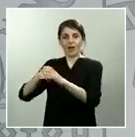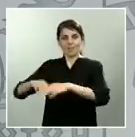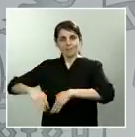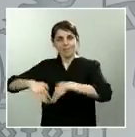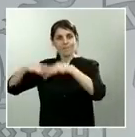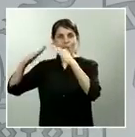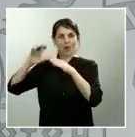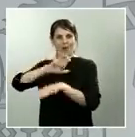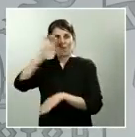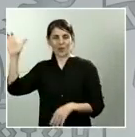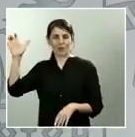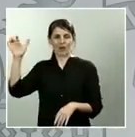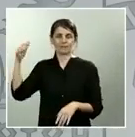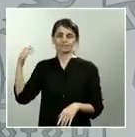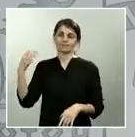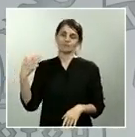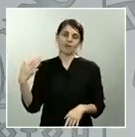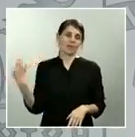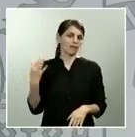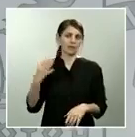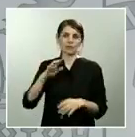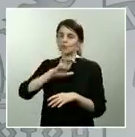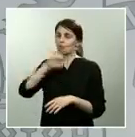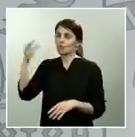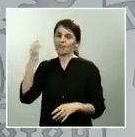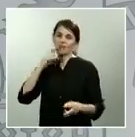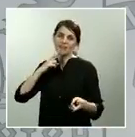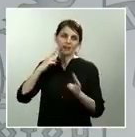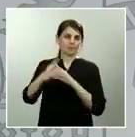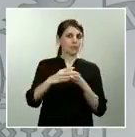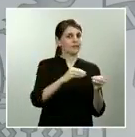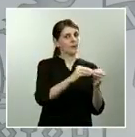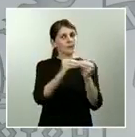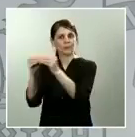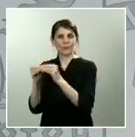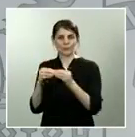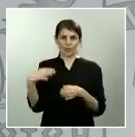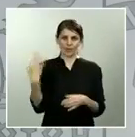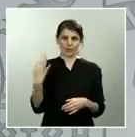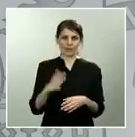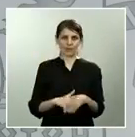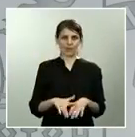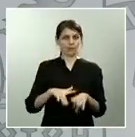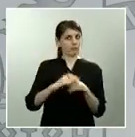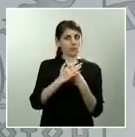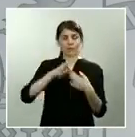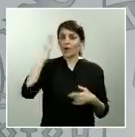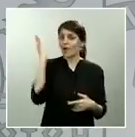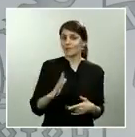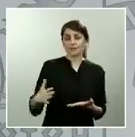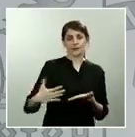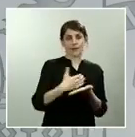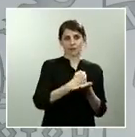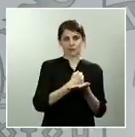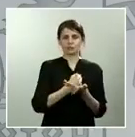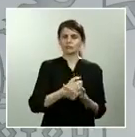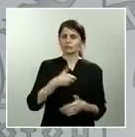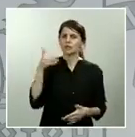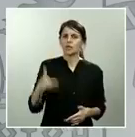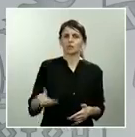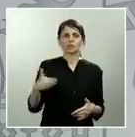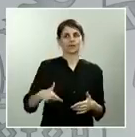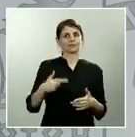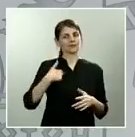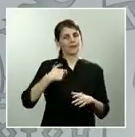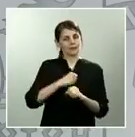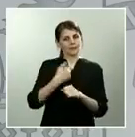dar una respuesta unitaria a la situación que nos encontramos, también ser fuerte ante la reconfiguración que